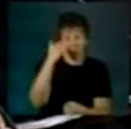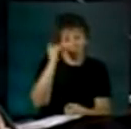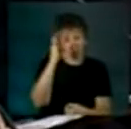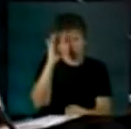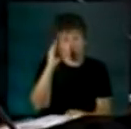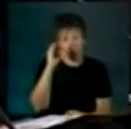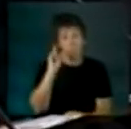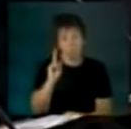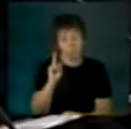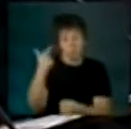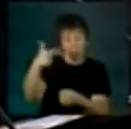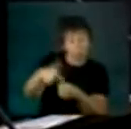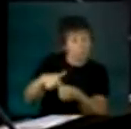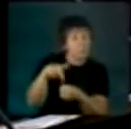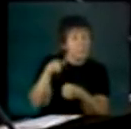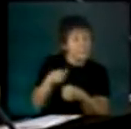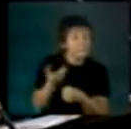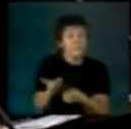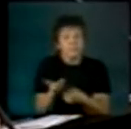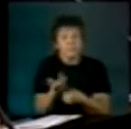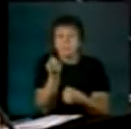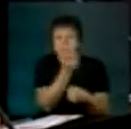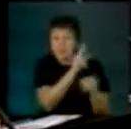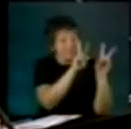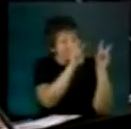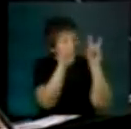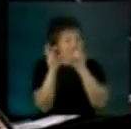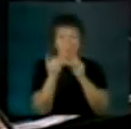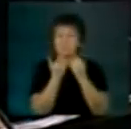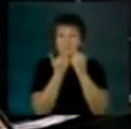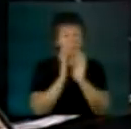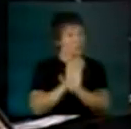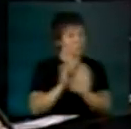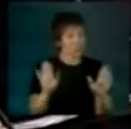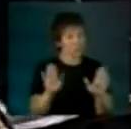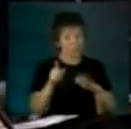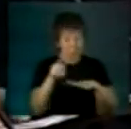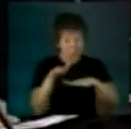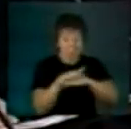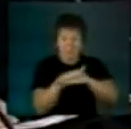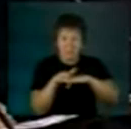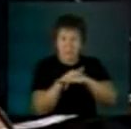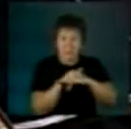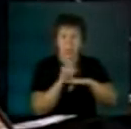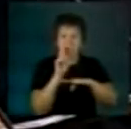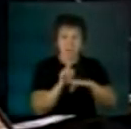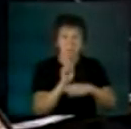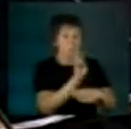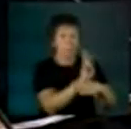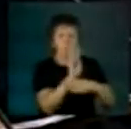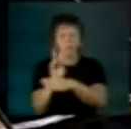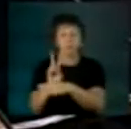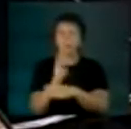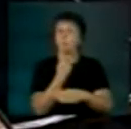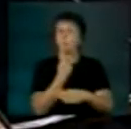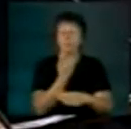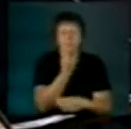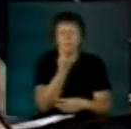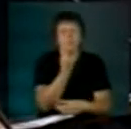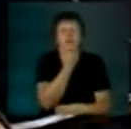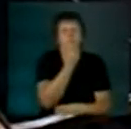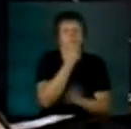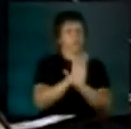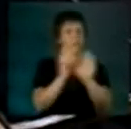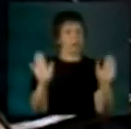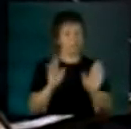temas, tan imprevisibles el aumento de la base de sustento político no garantiza que